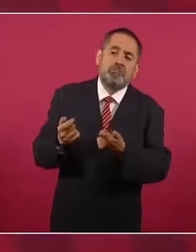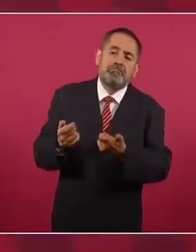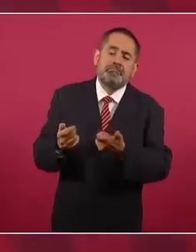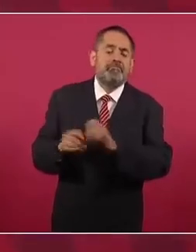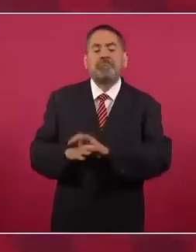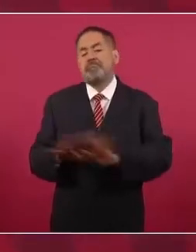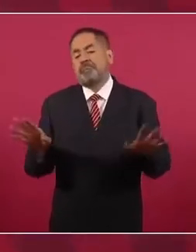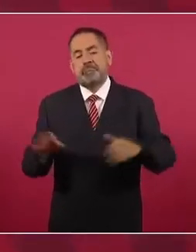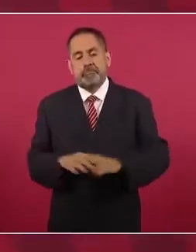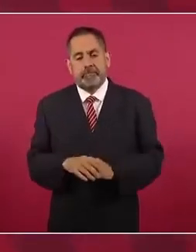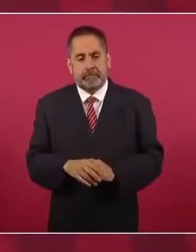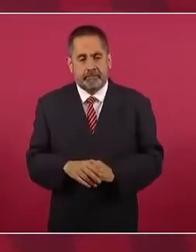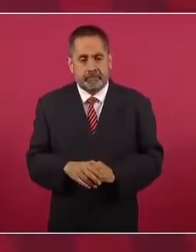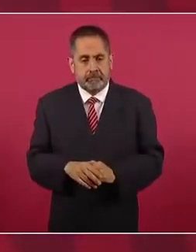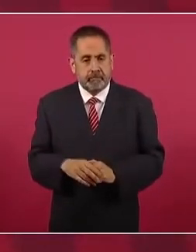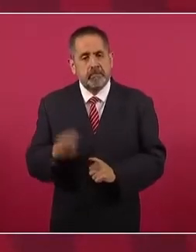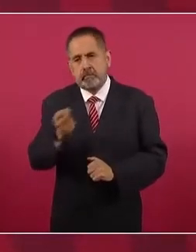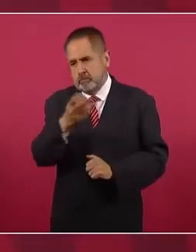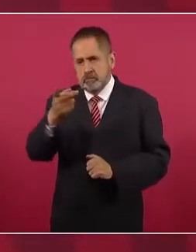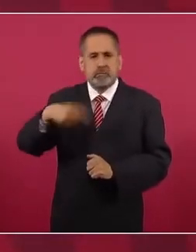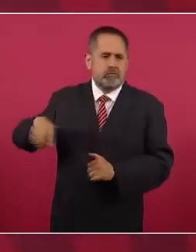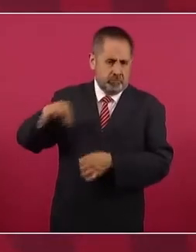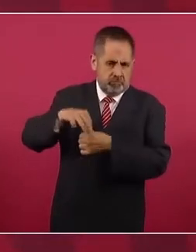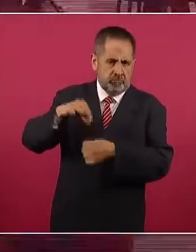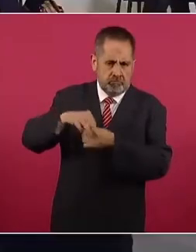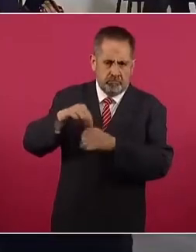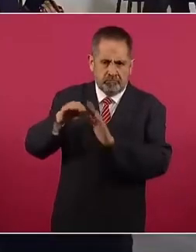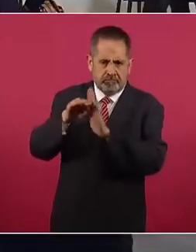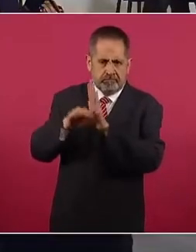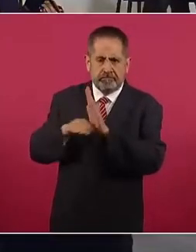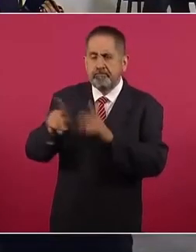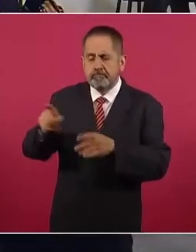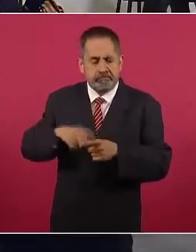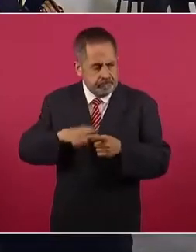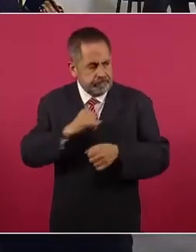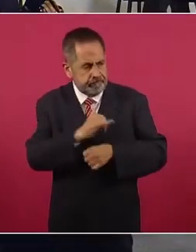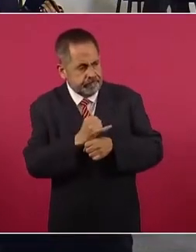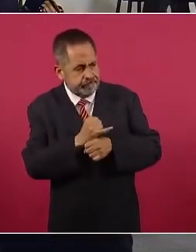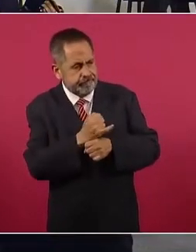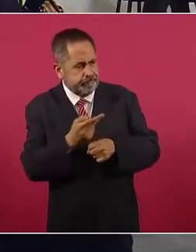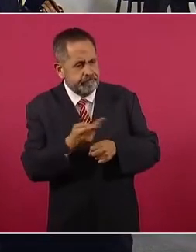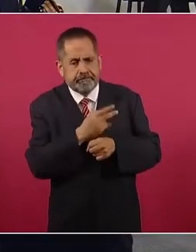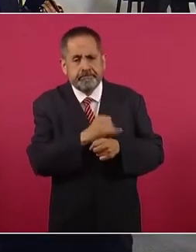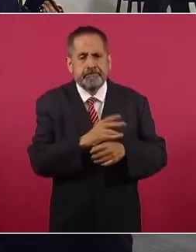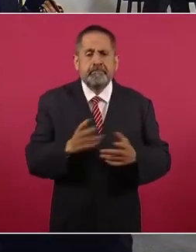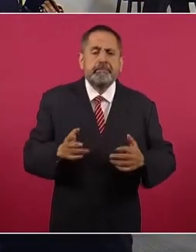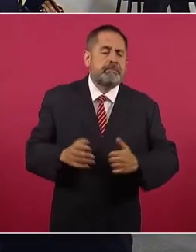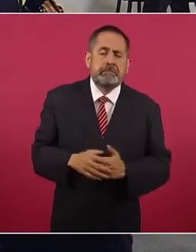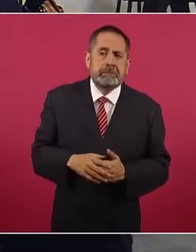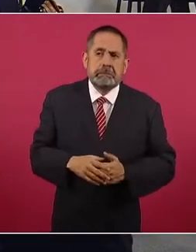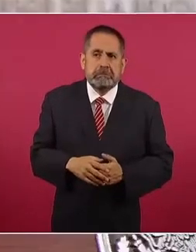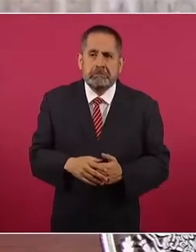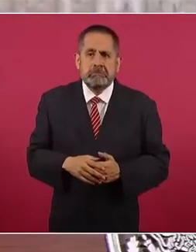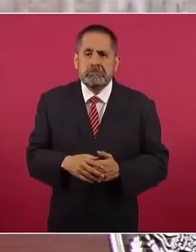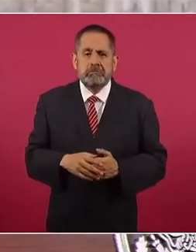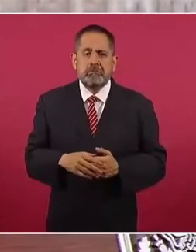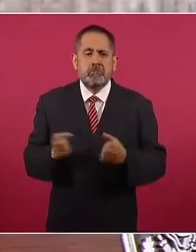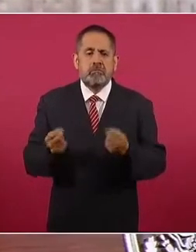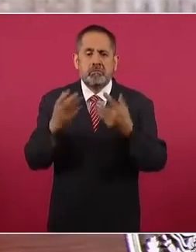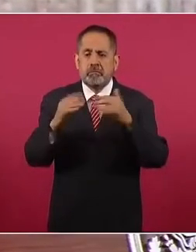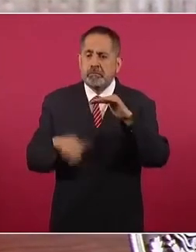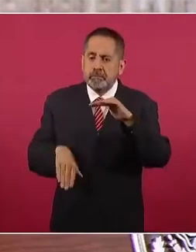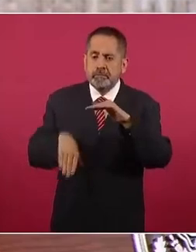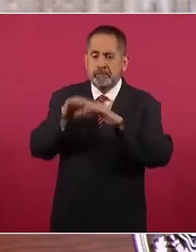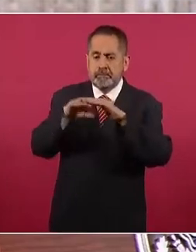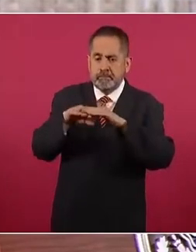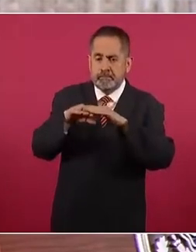Entonces, votaron porque se investigara a los expresidentes, pero no se